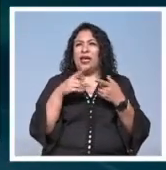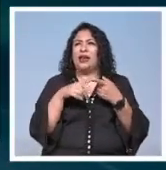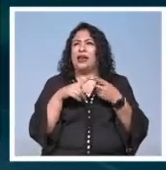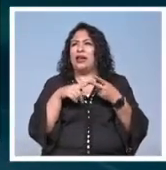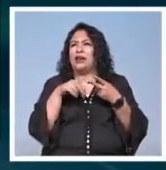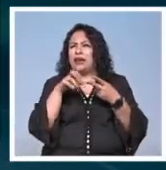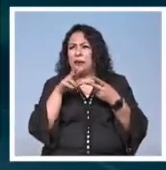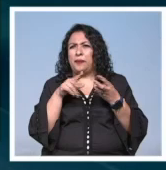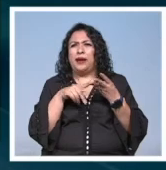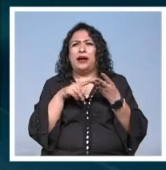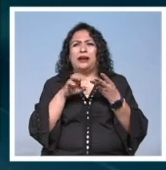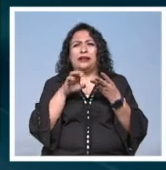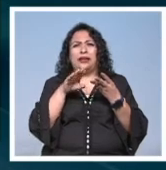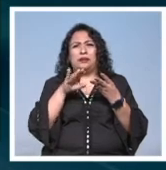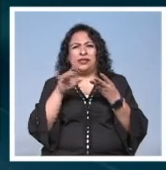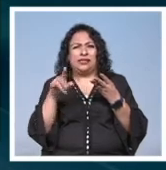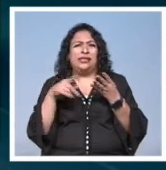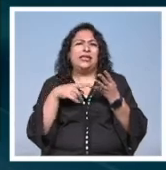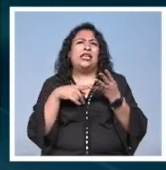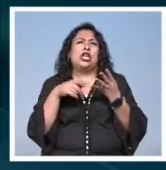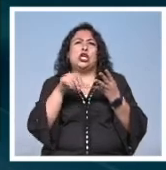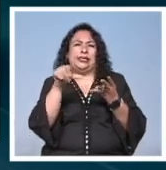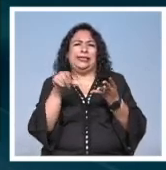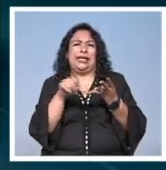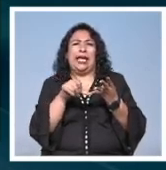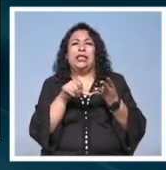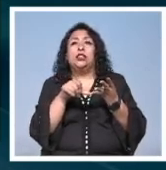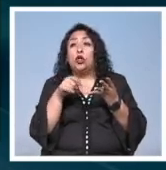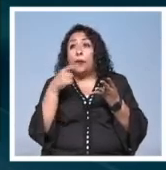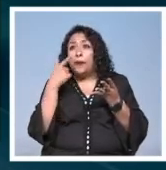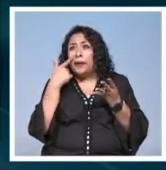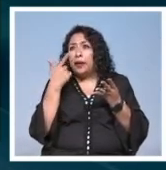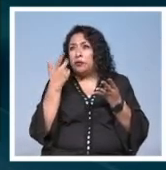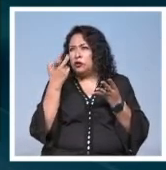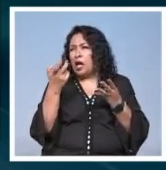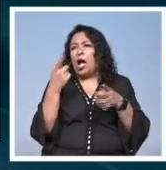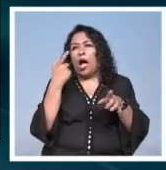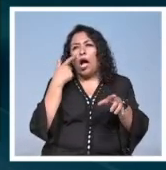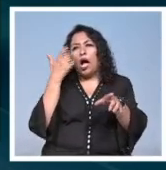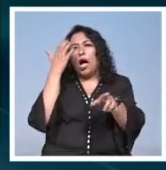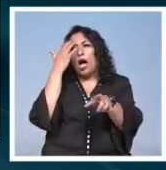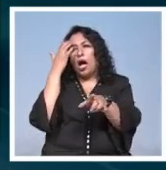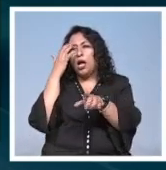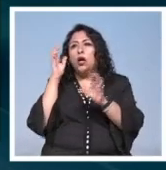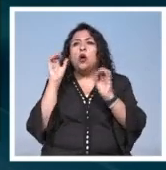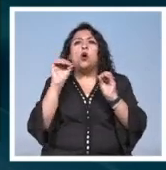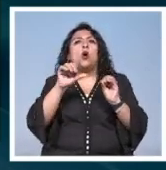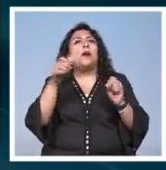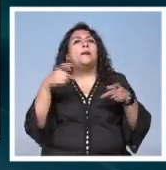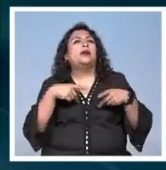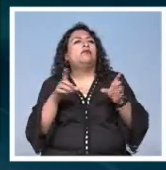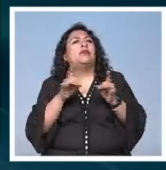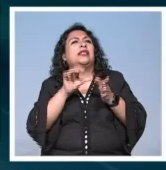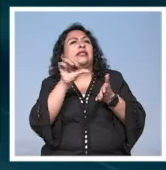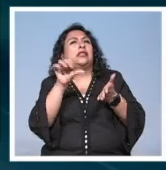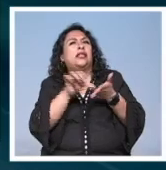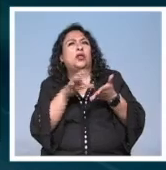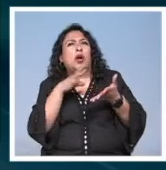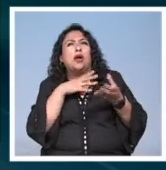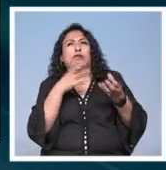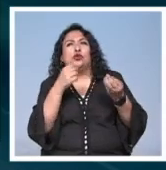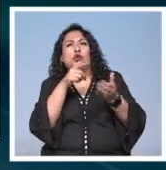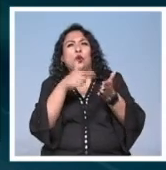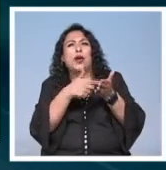el Hemiciclo el Centro entonces vamos a ver como cosas icónicas o la gente que de pronto en el centro tenemos un montón de